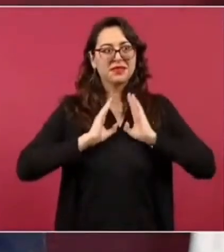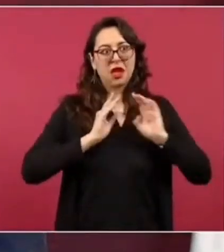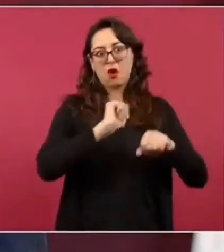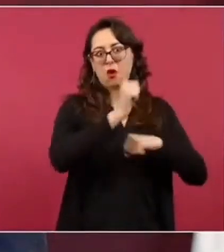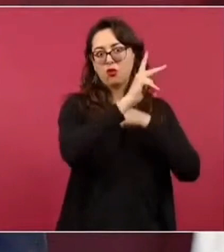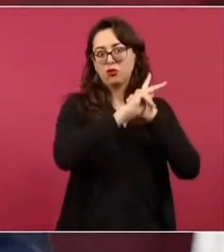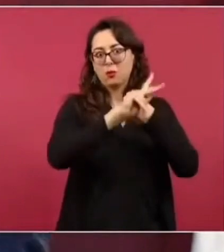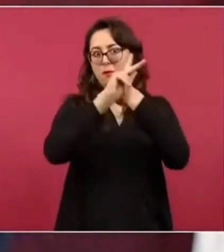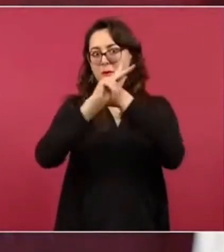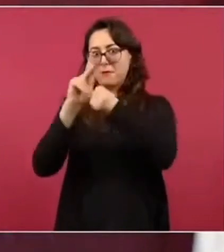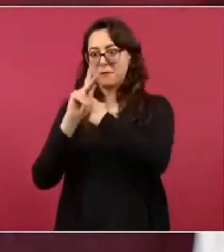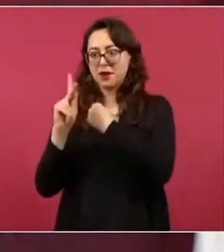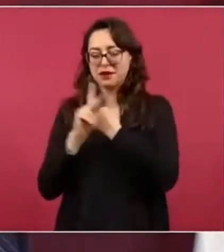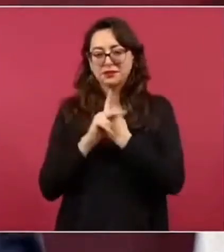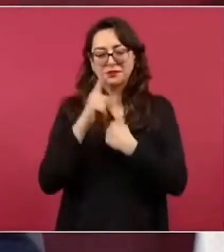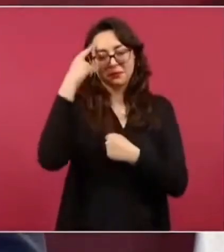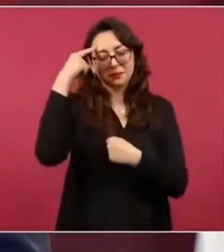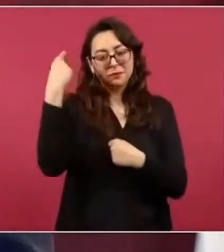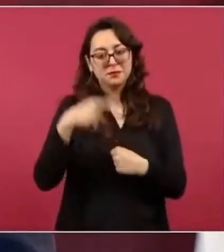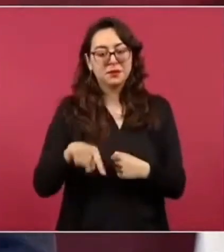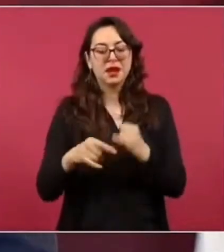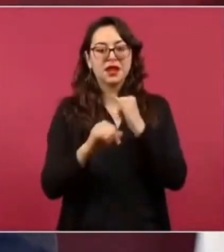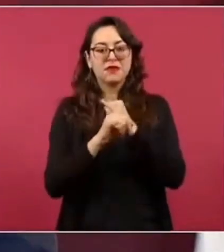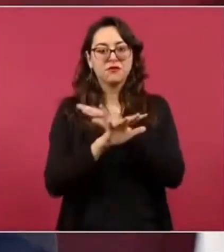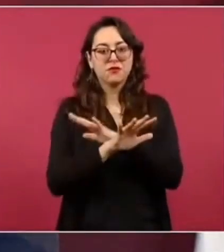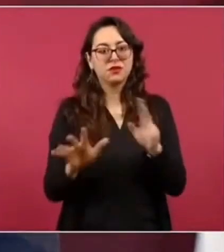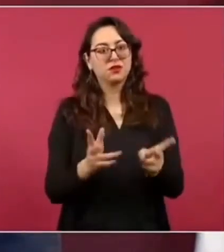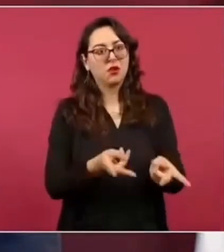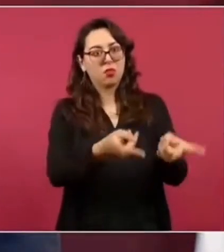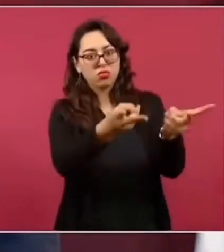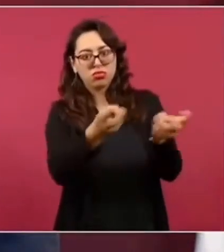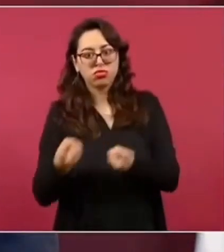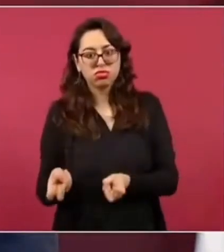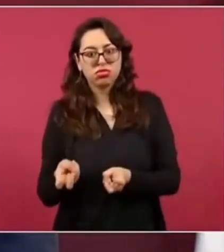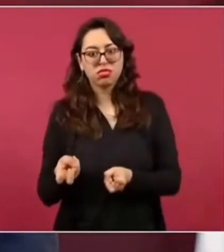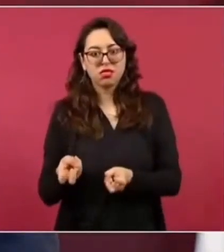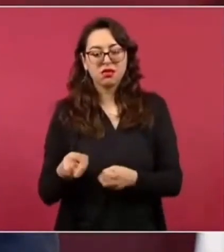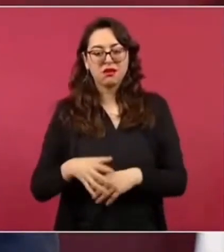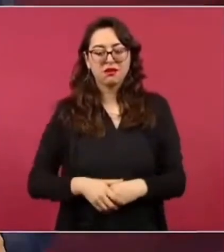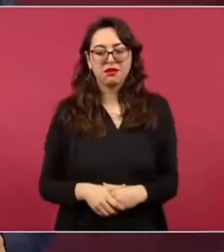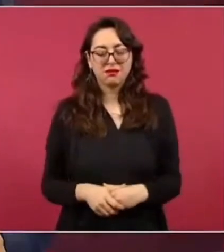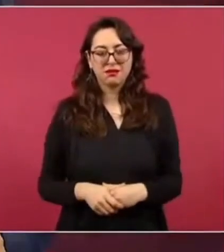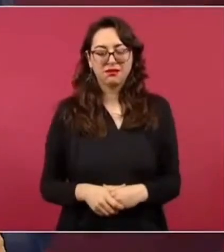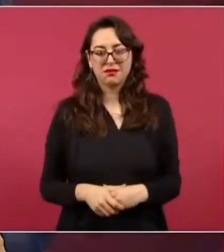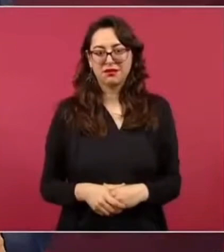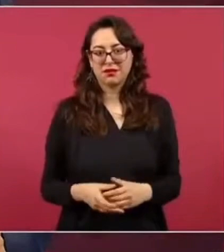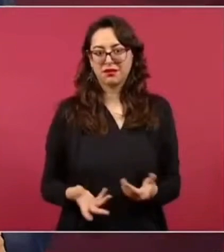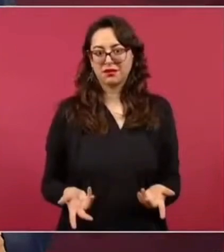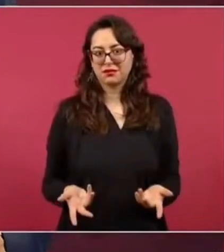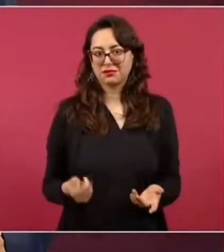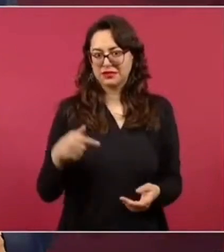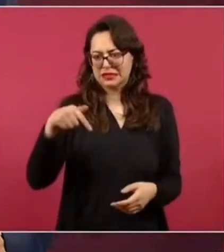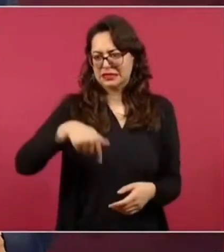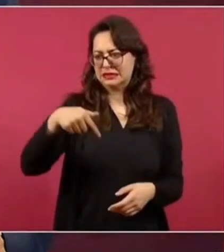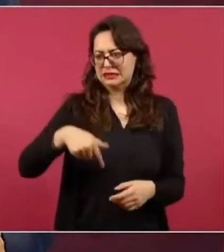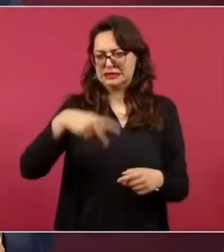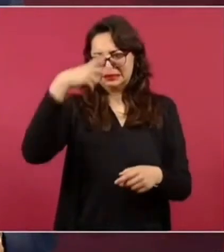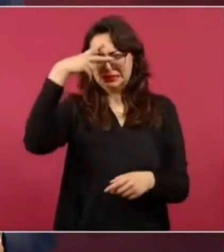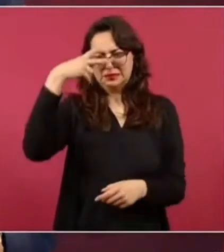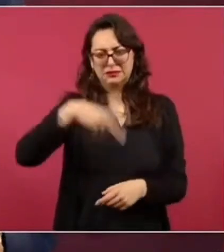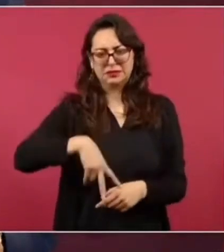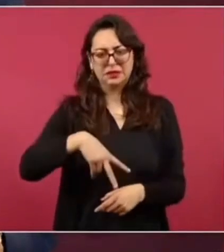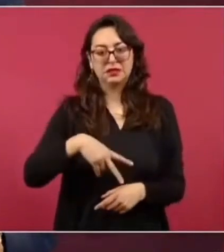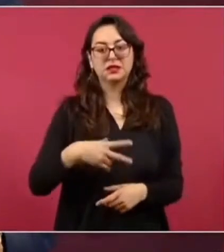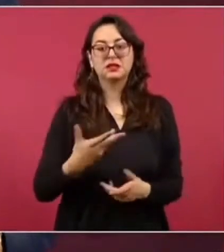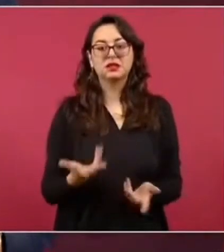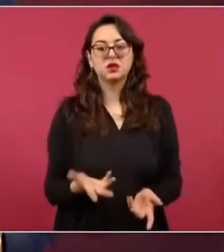con las organizaciones no gubernamentales que actúan en México como